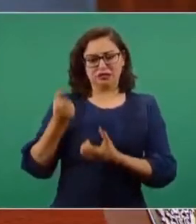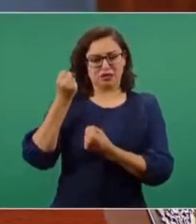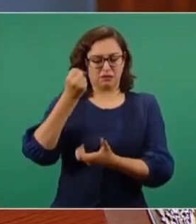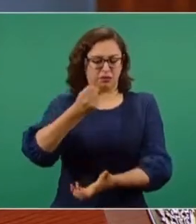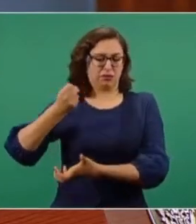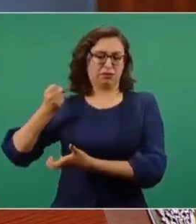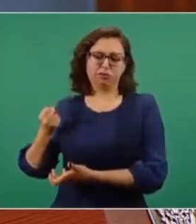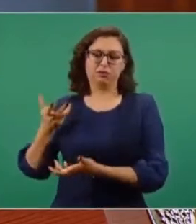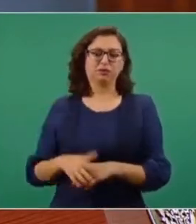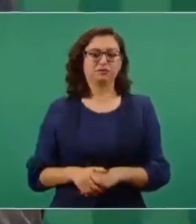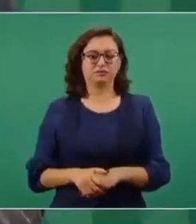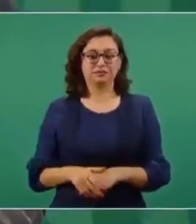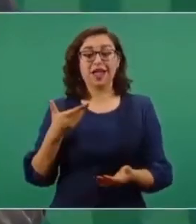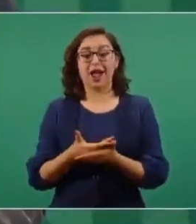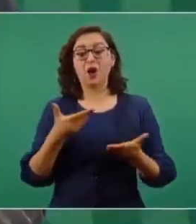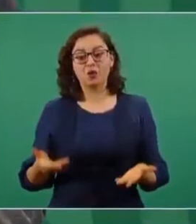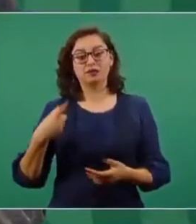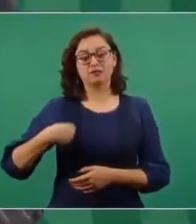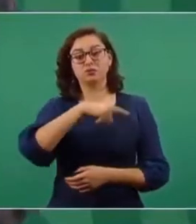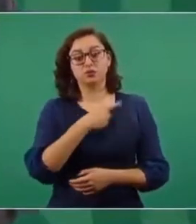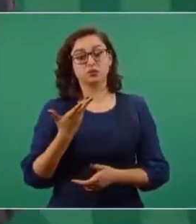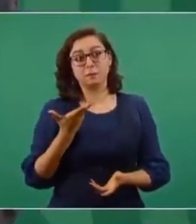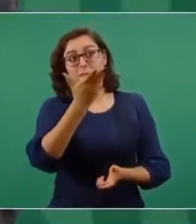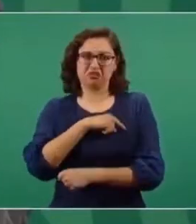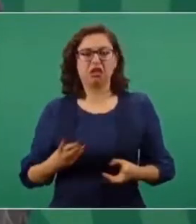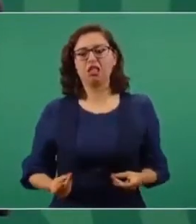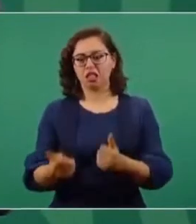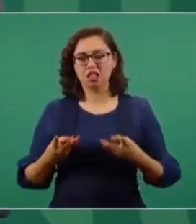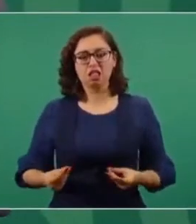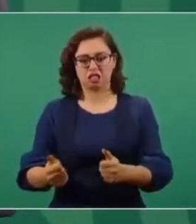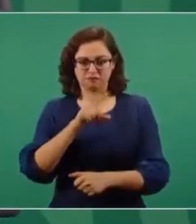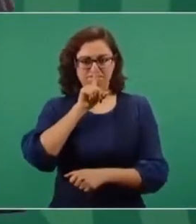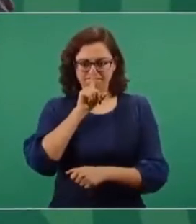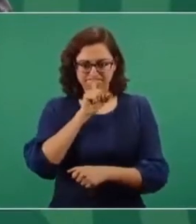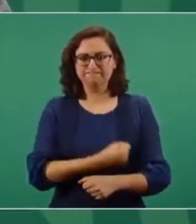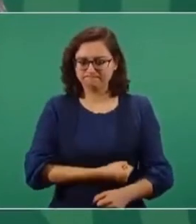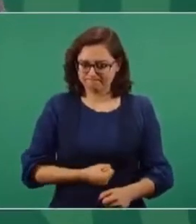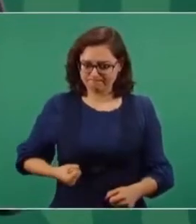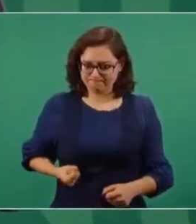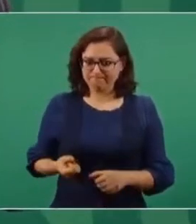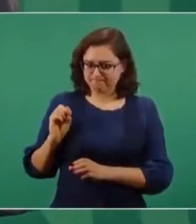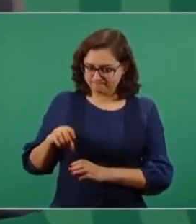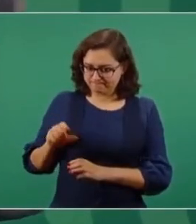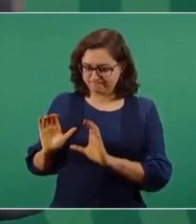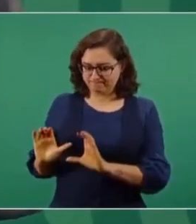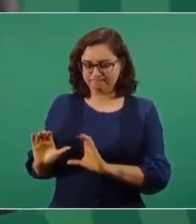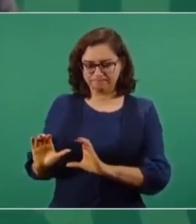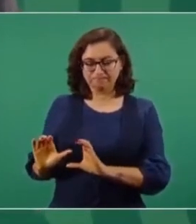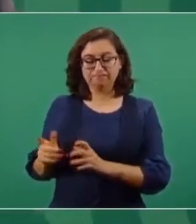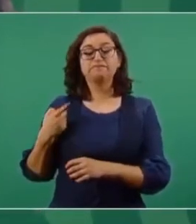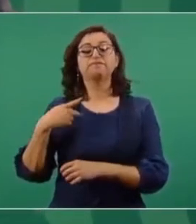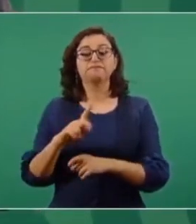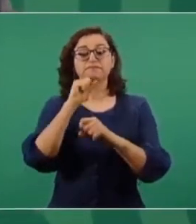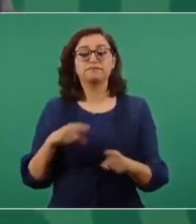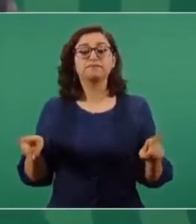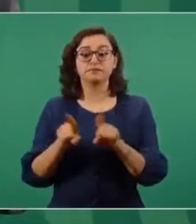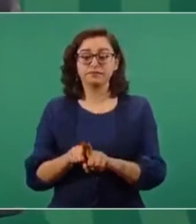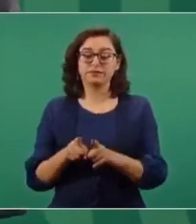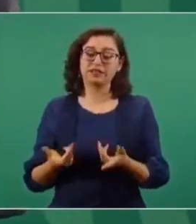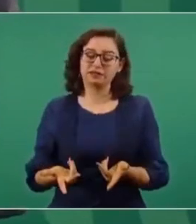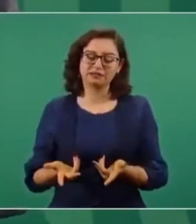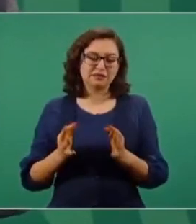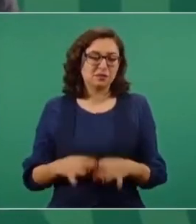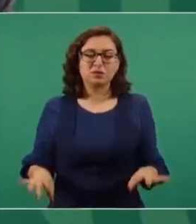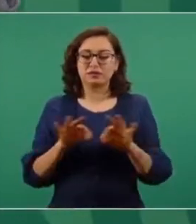Pues por eso no tenemos necesidad de contratar deuda. Pero además tenemos que terminar ya con la